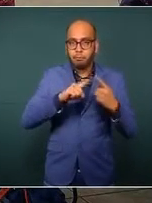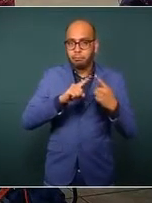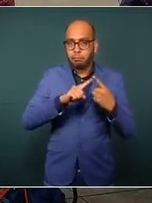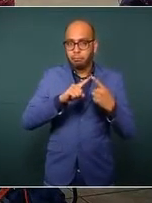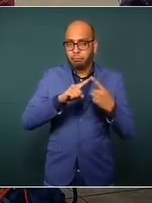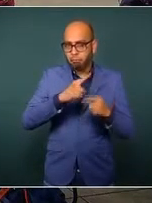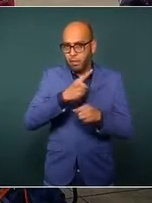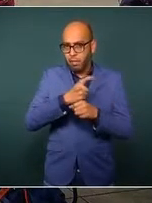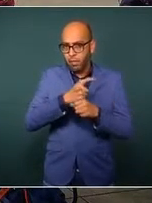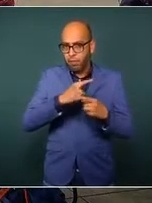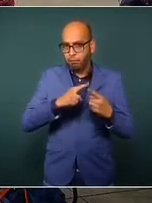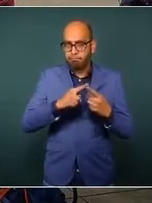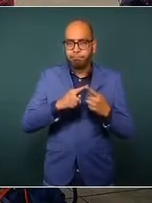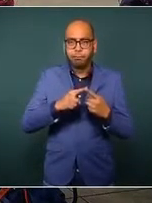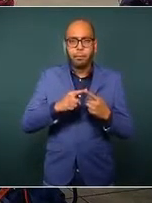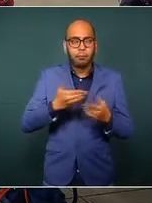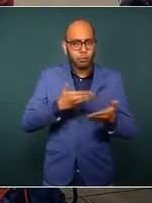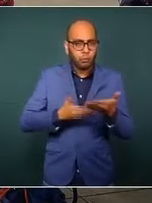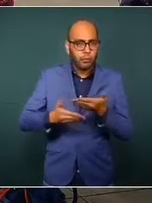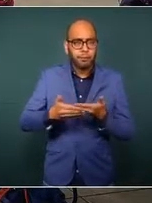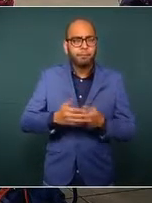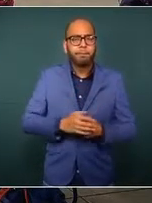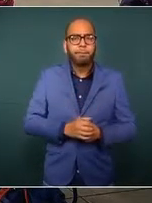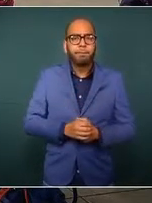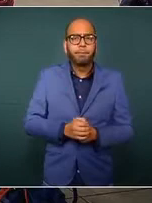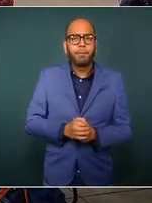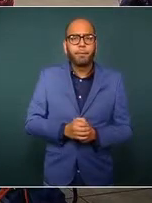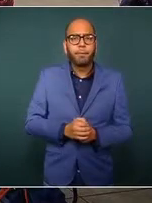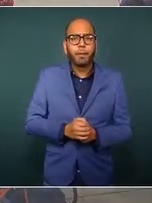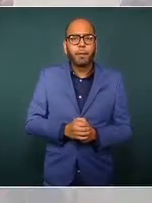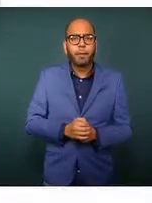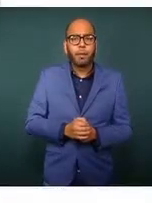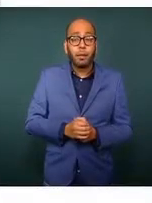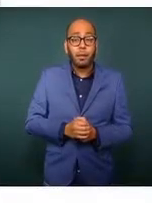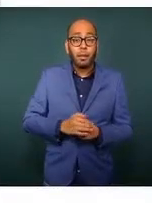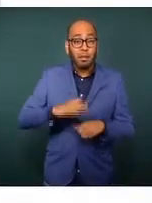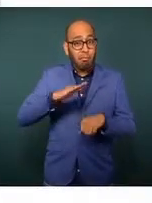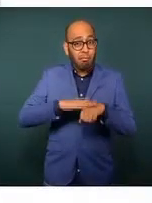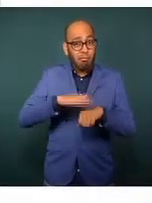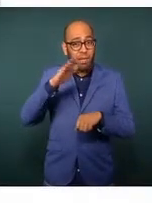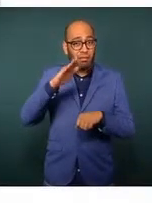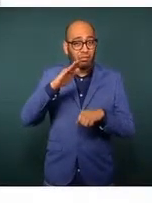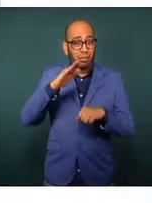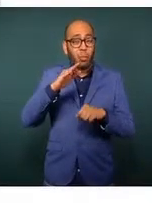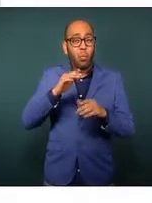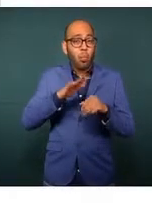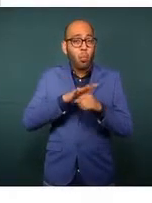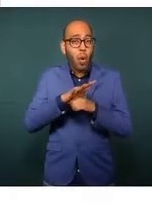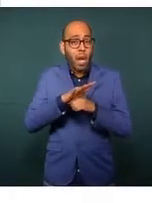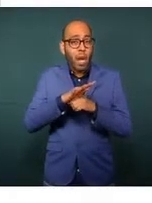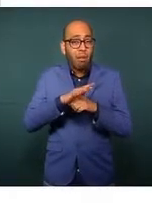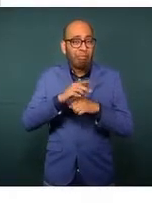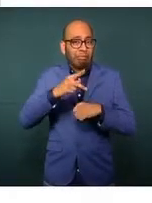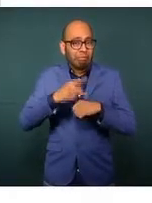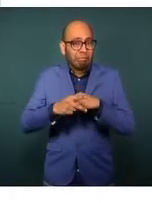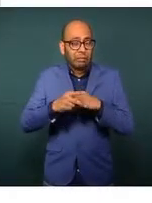uno de los delitos de alto impacto, que es el homicidio doloso.